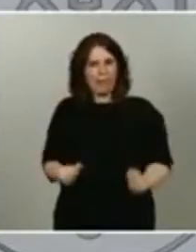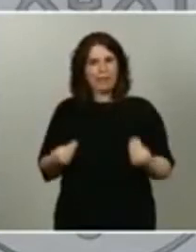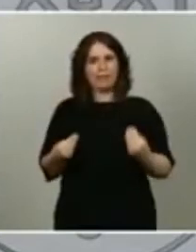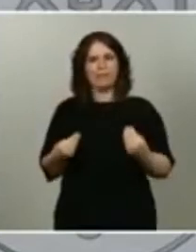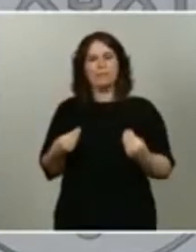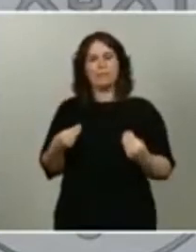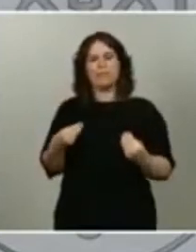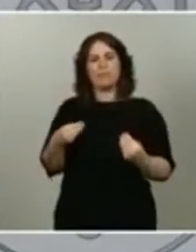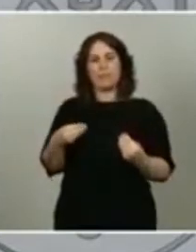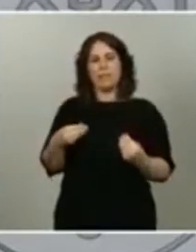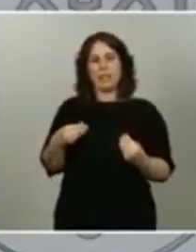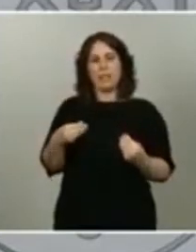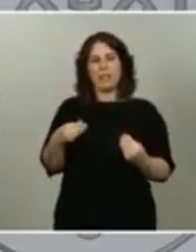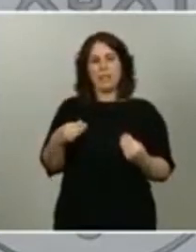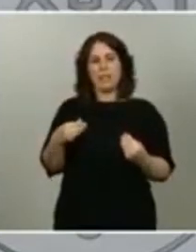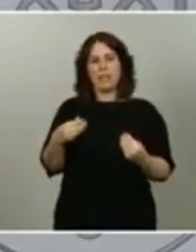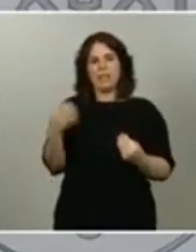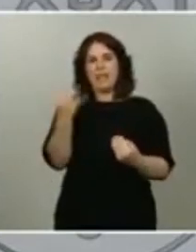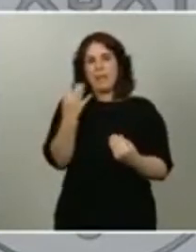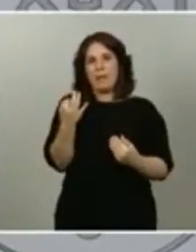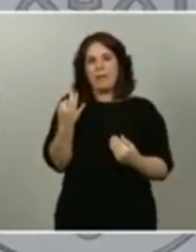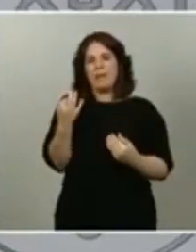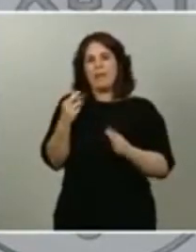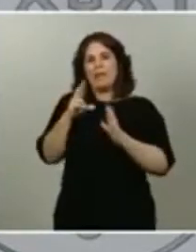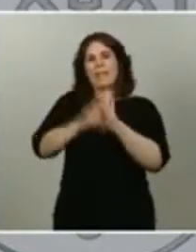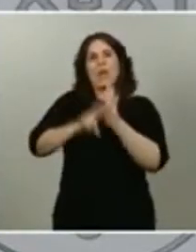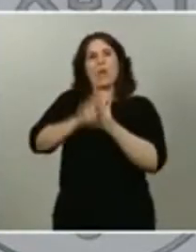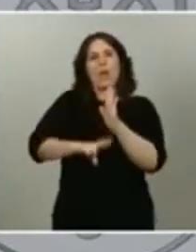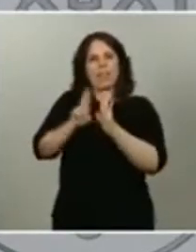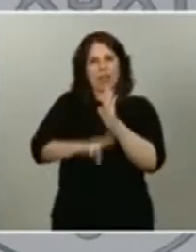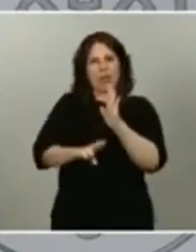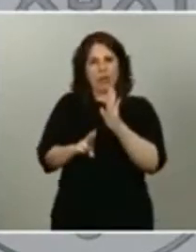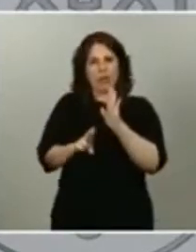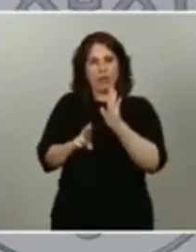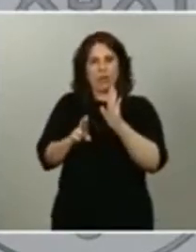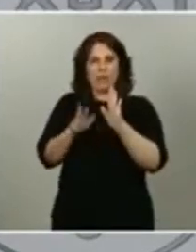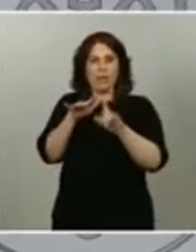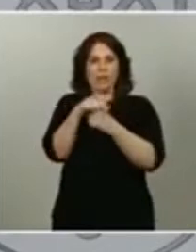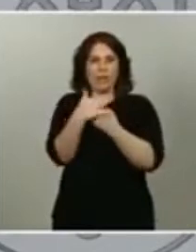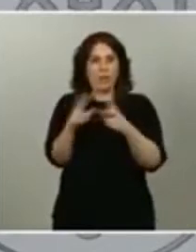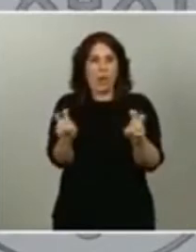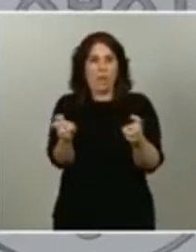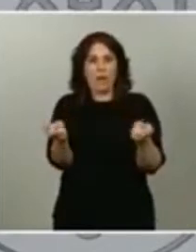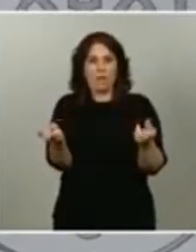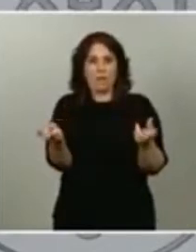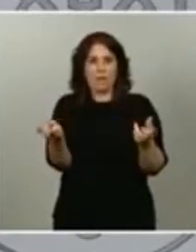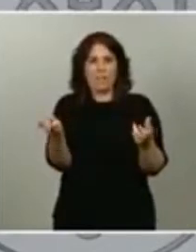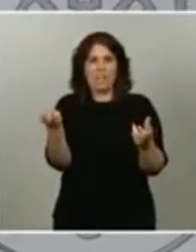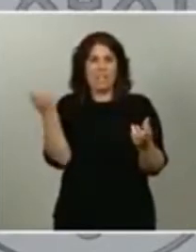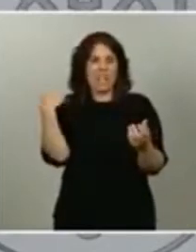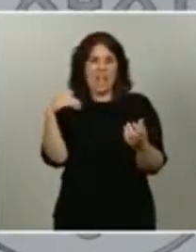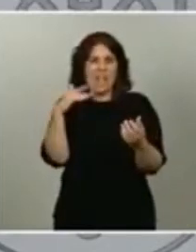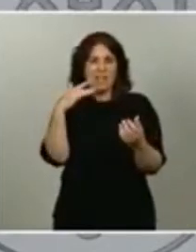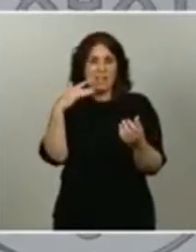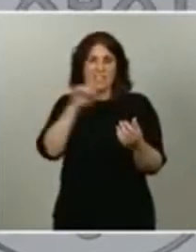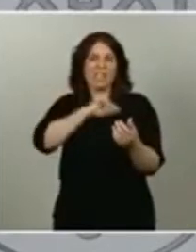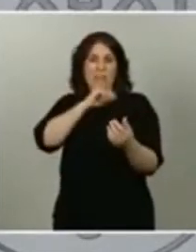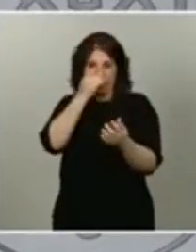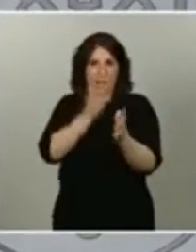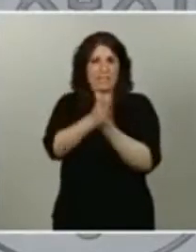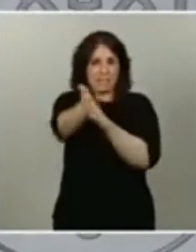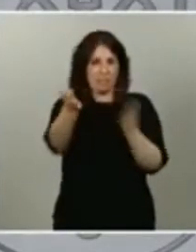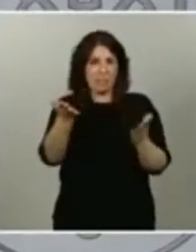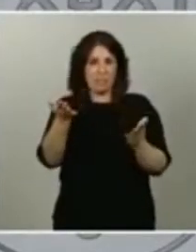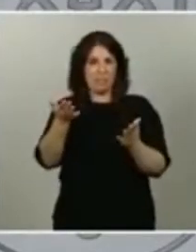tendrá que producir una regulación de una nueva realidad que ha venido para quedarse y que ha sido un avance de